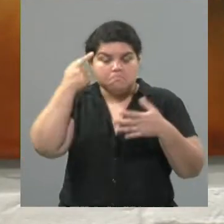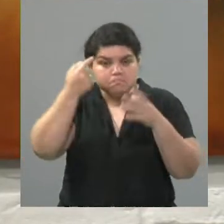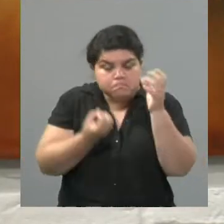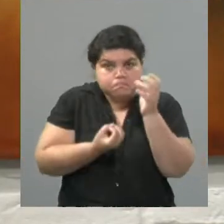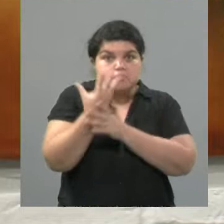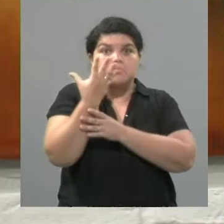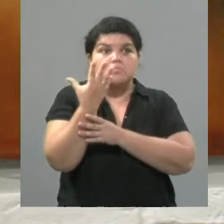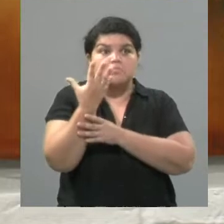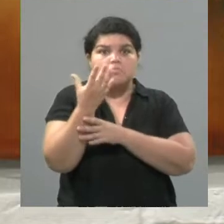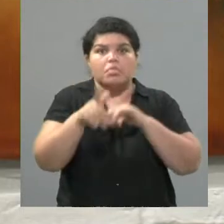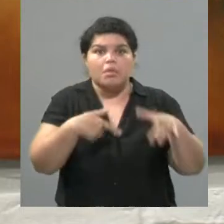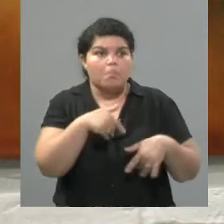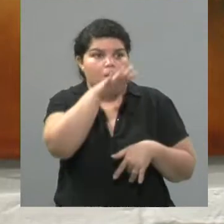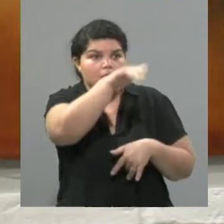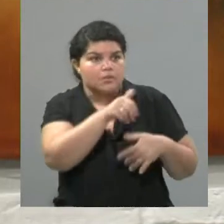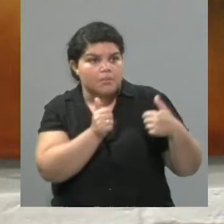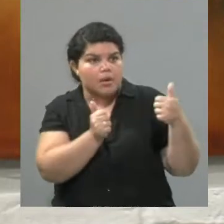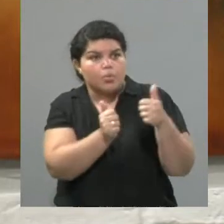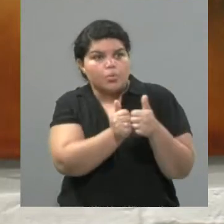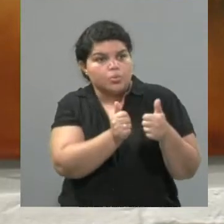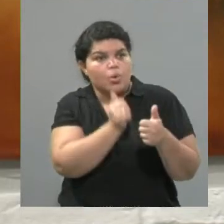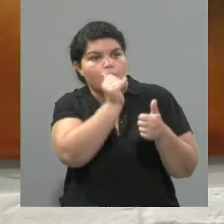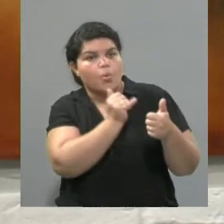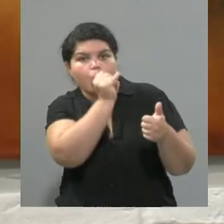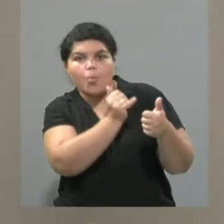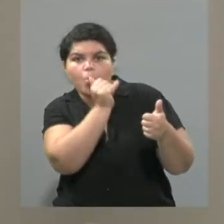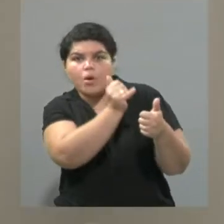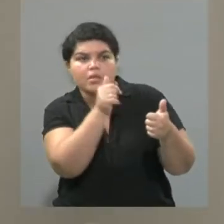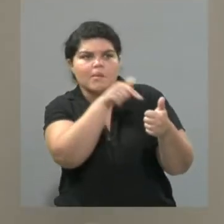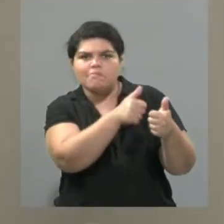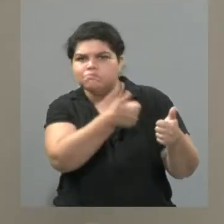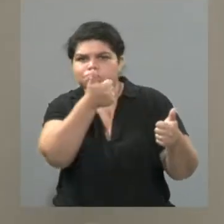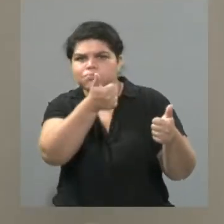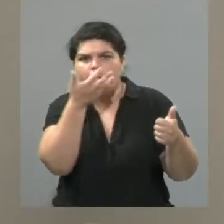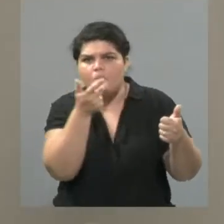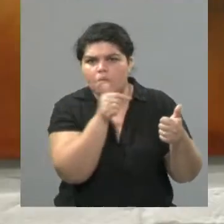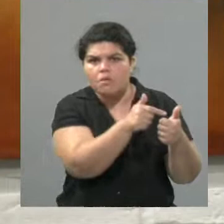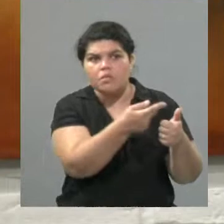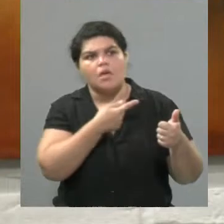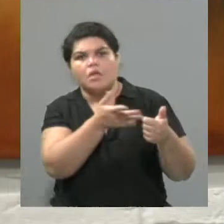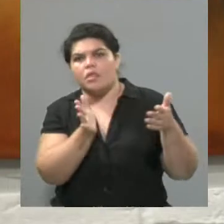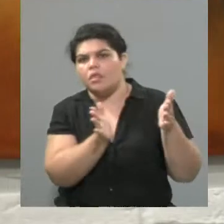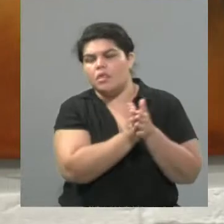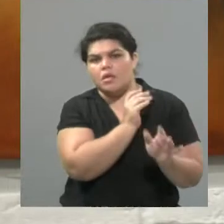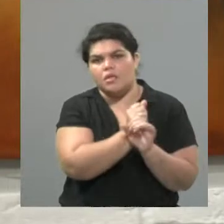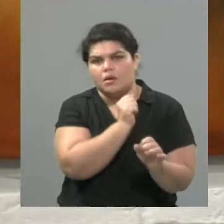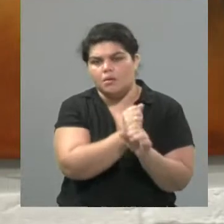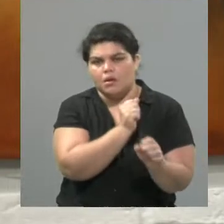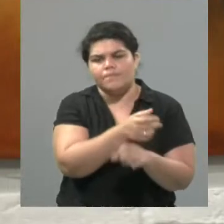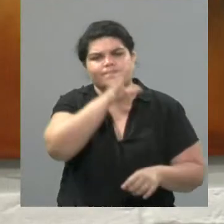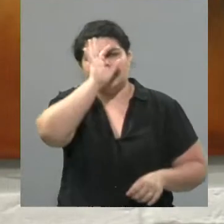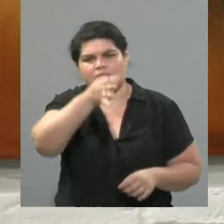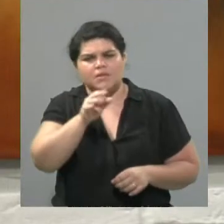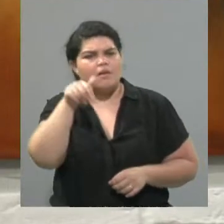tan loco. Entonces ahí dije, bueno, ¿y por qué no? Sabíamos que es una apuesta completamente diferente, sumamente arriesgada,